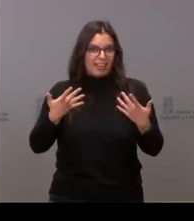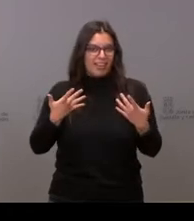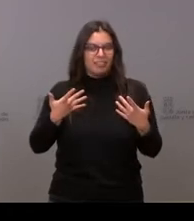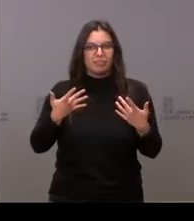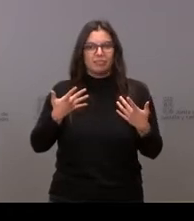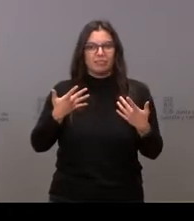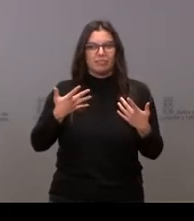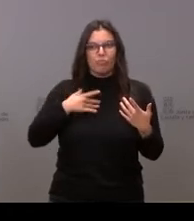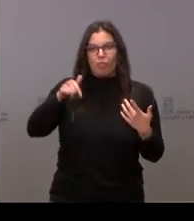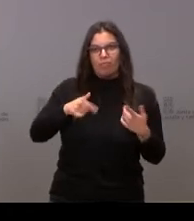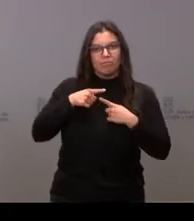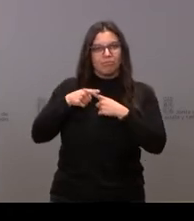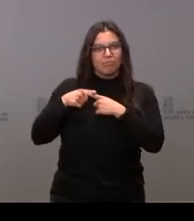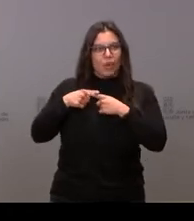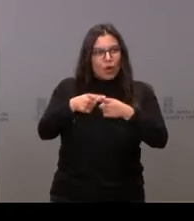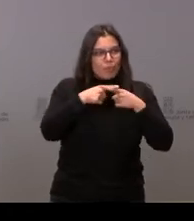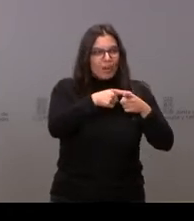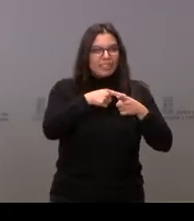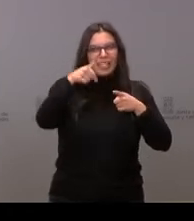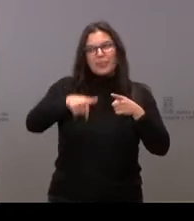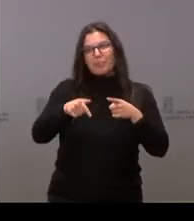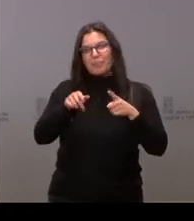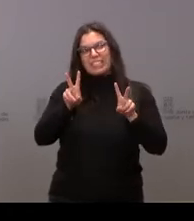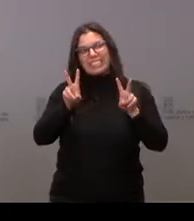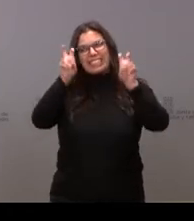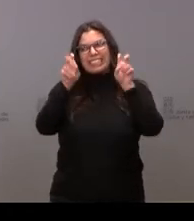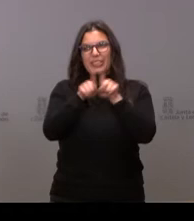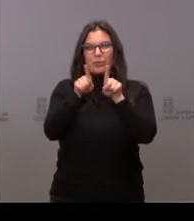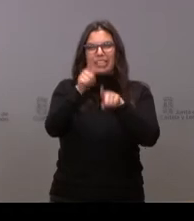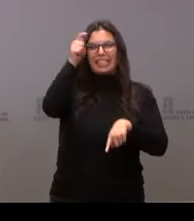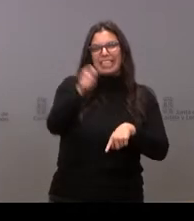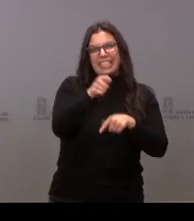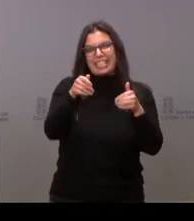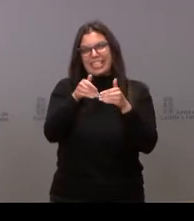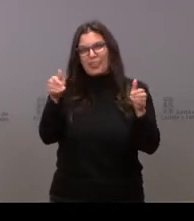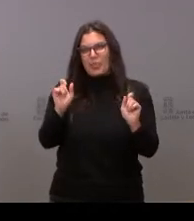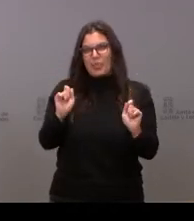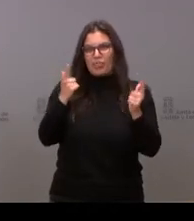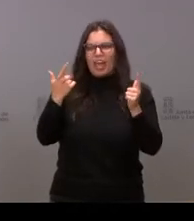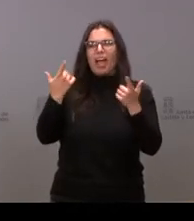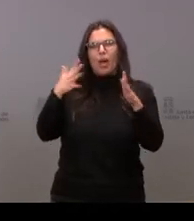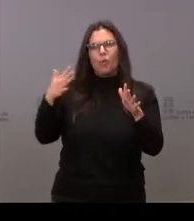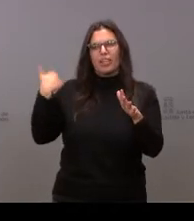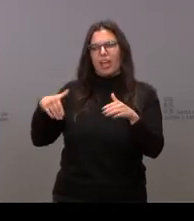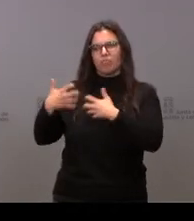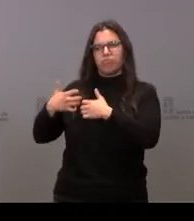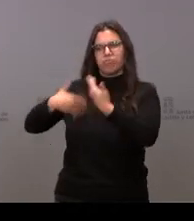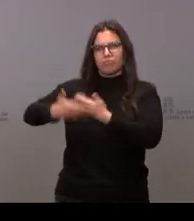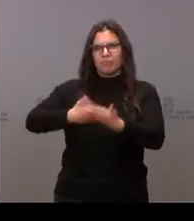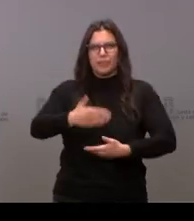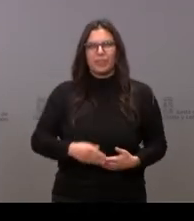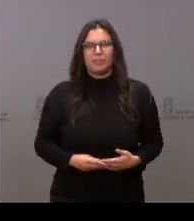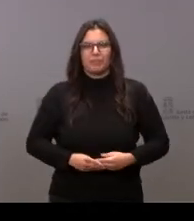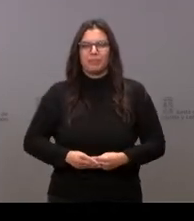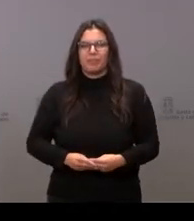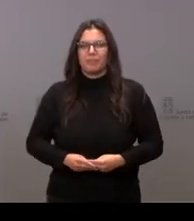esta, digamos, entre comillas, inauguración oficial que lleva funcionando tiempo, de la segunda fase del campus